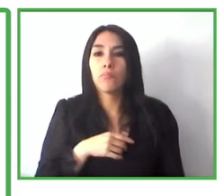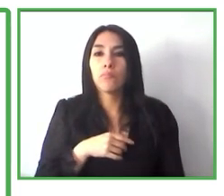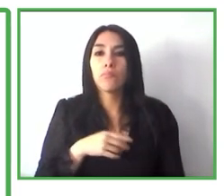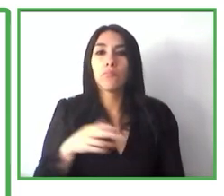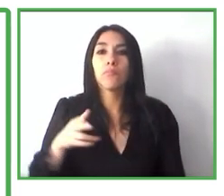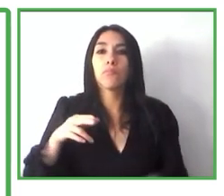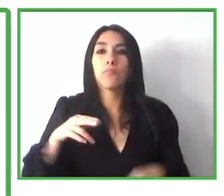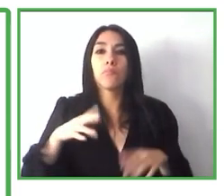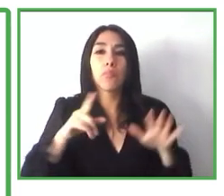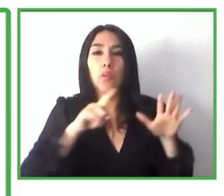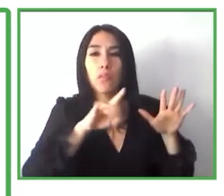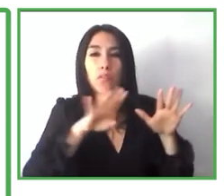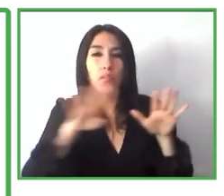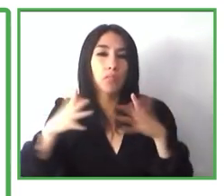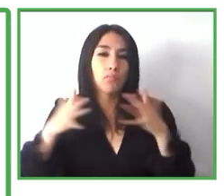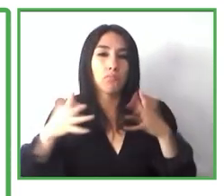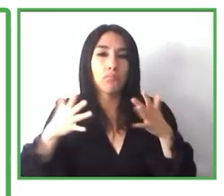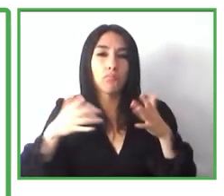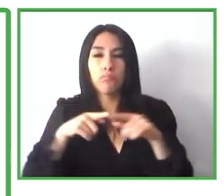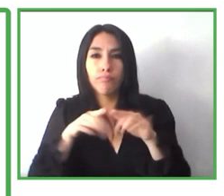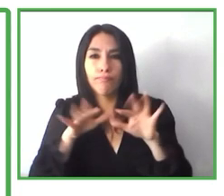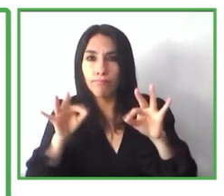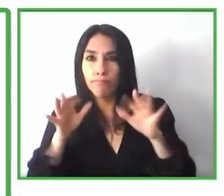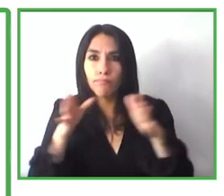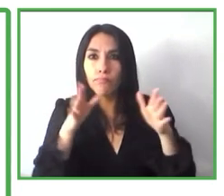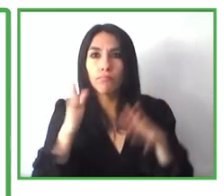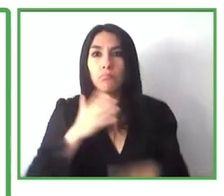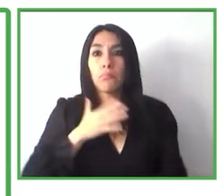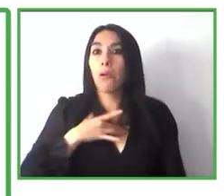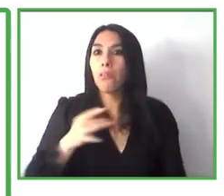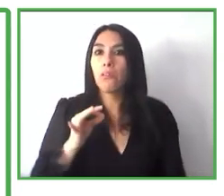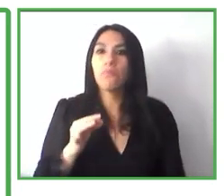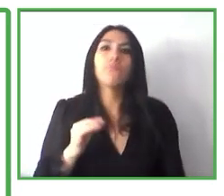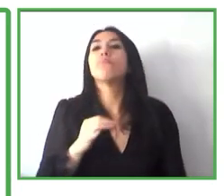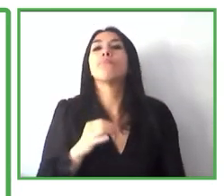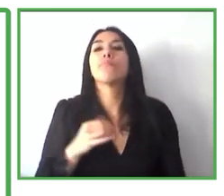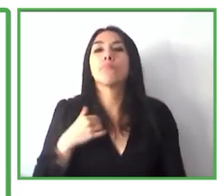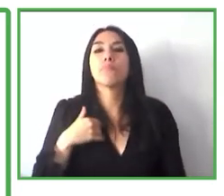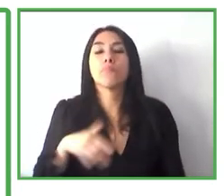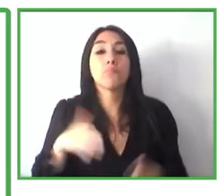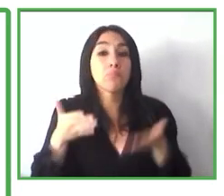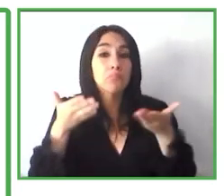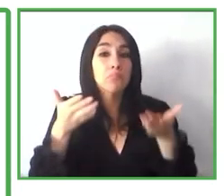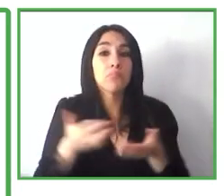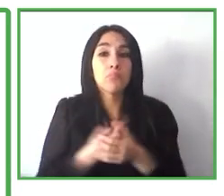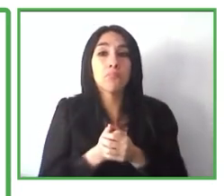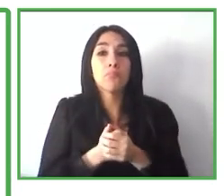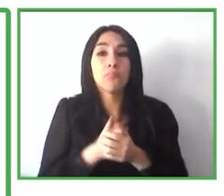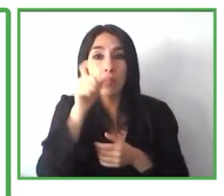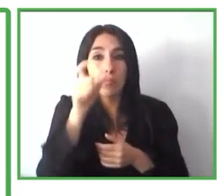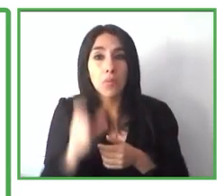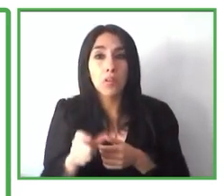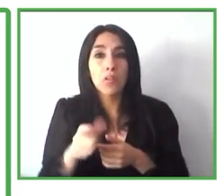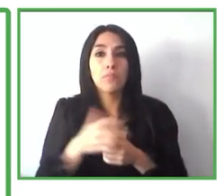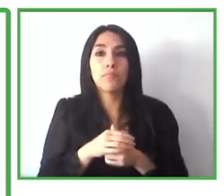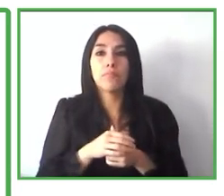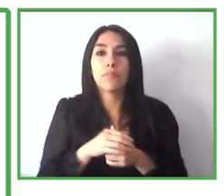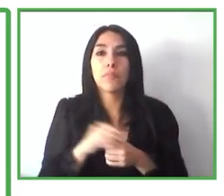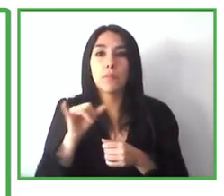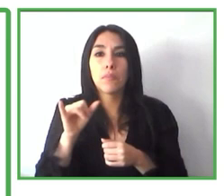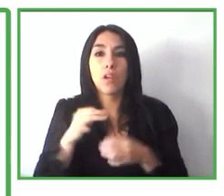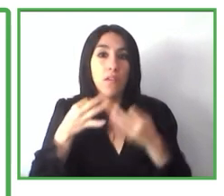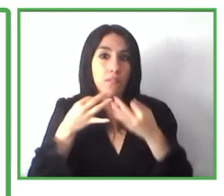Nuestro servicio es gratuito para el cliente y también es gratis para el empleador. Quien paga es la